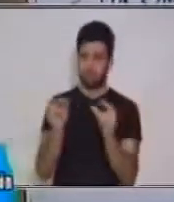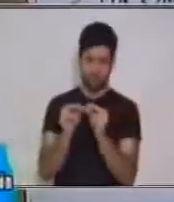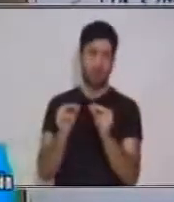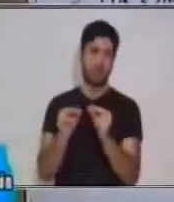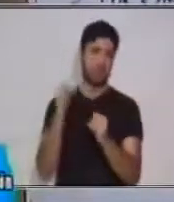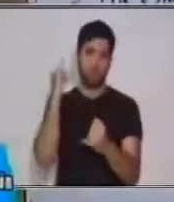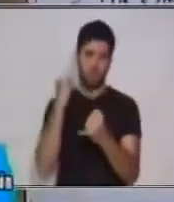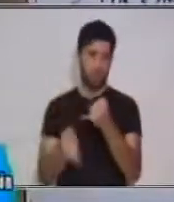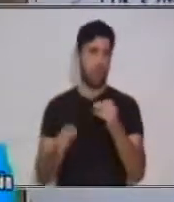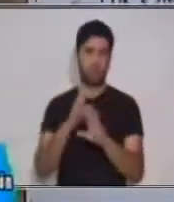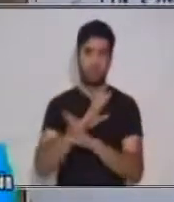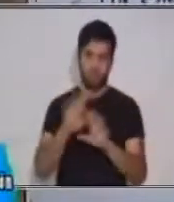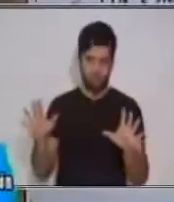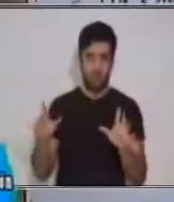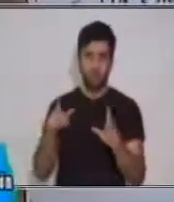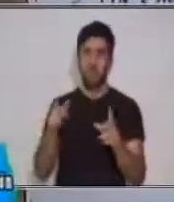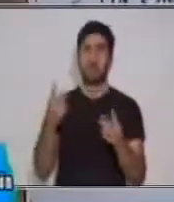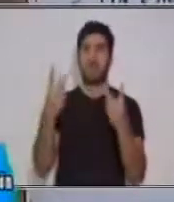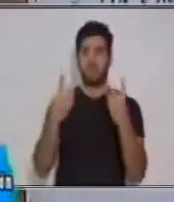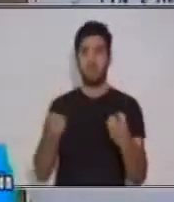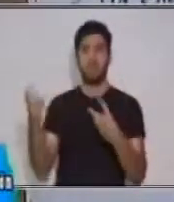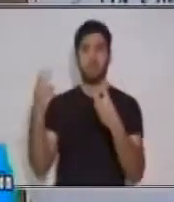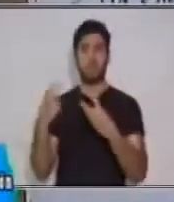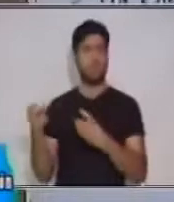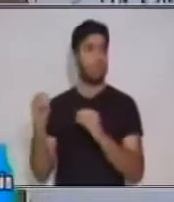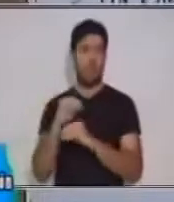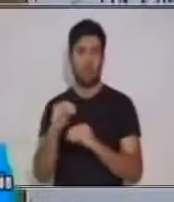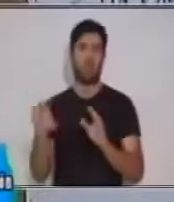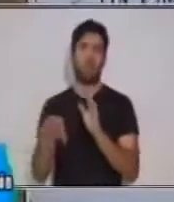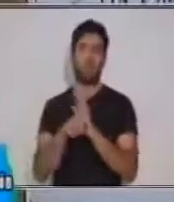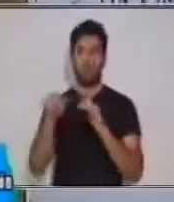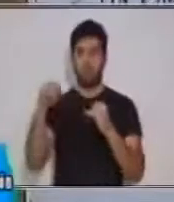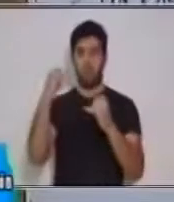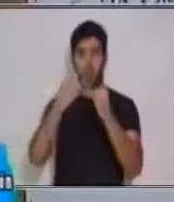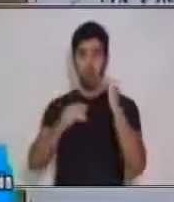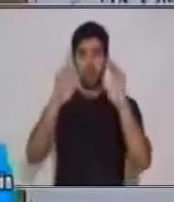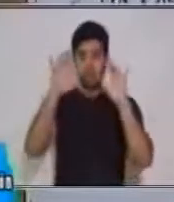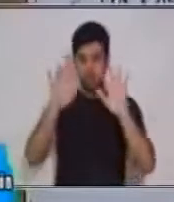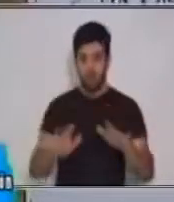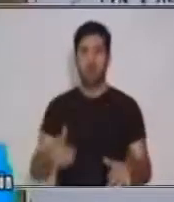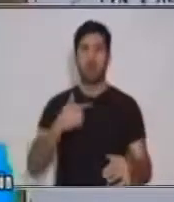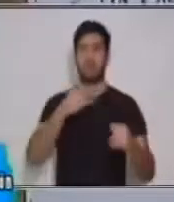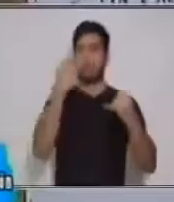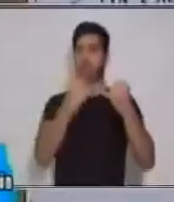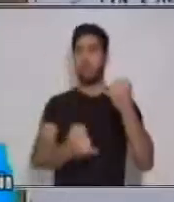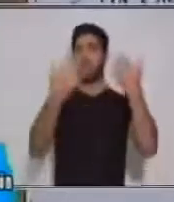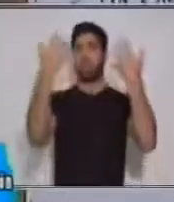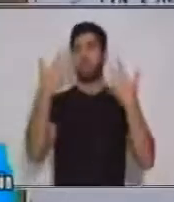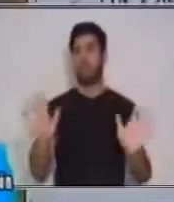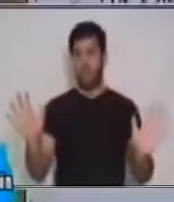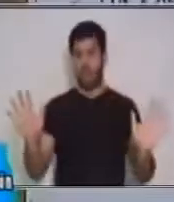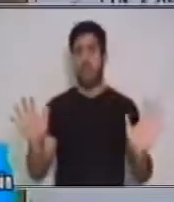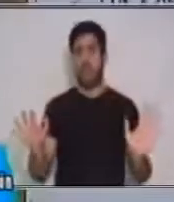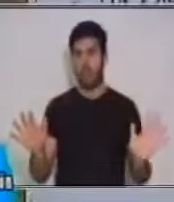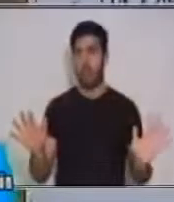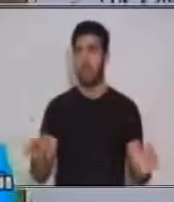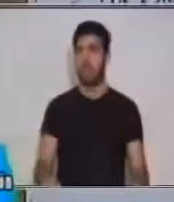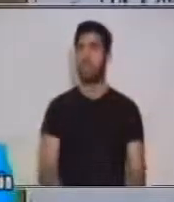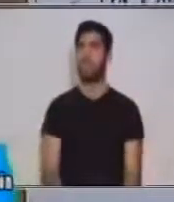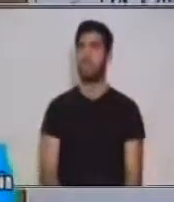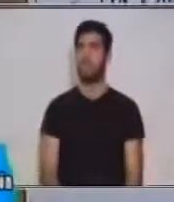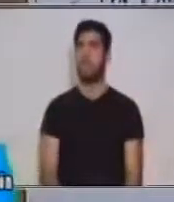introducción. En esta parte se exponen los descubrimientos. Ya aquí ya finalizamos. Quiere decir que ya